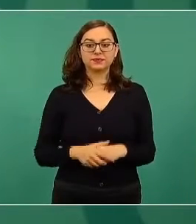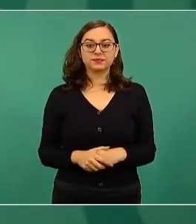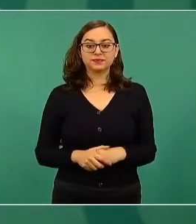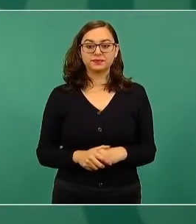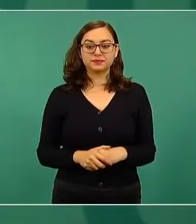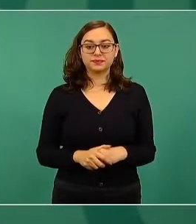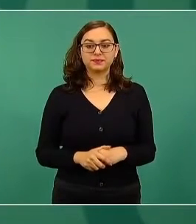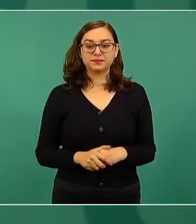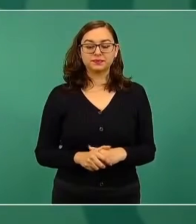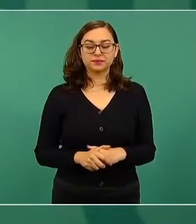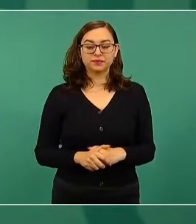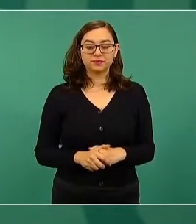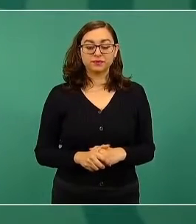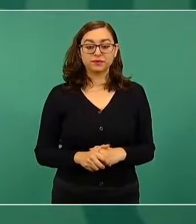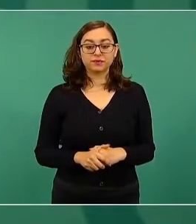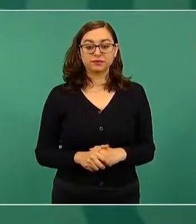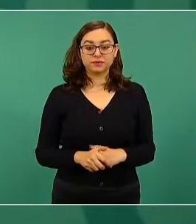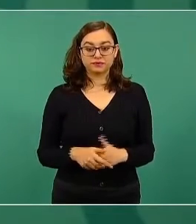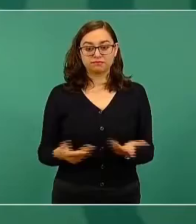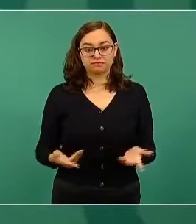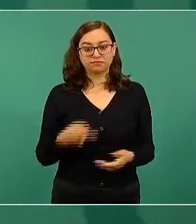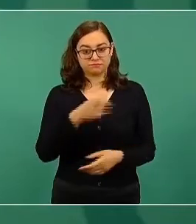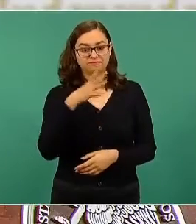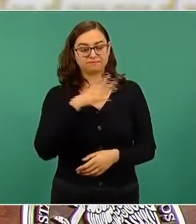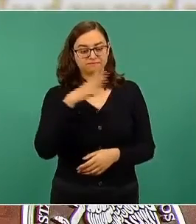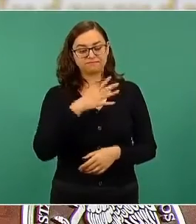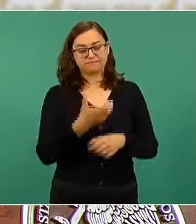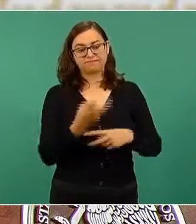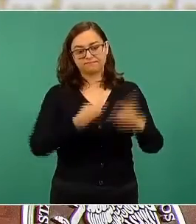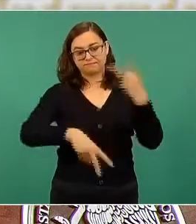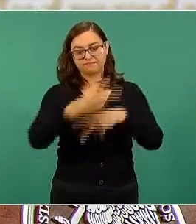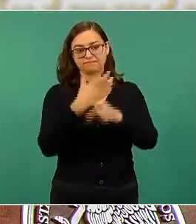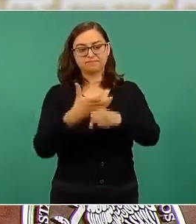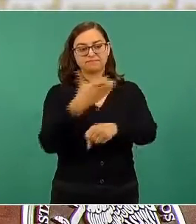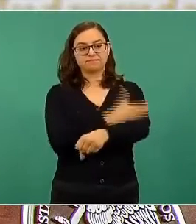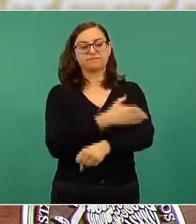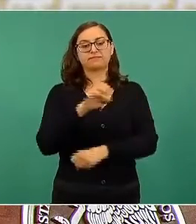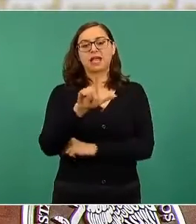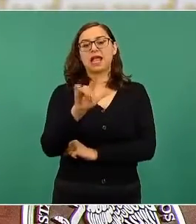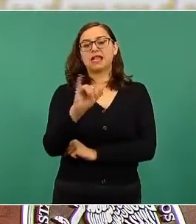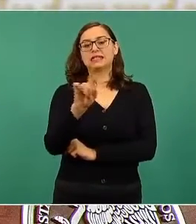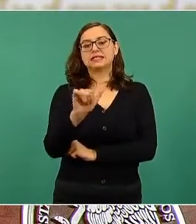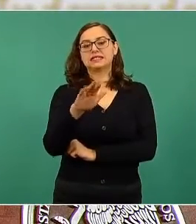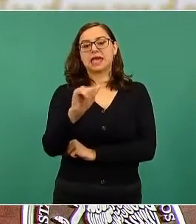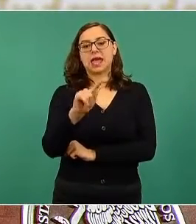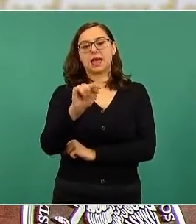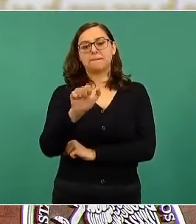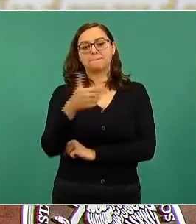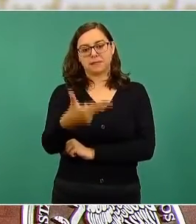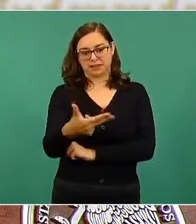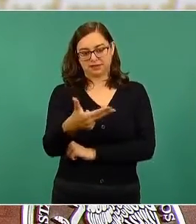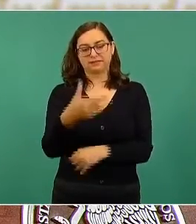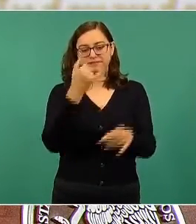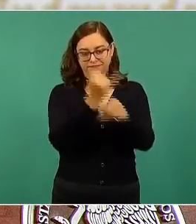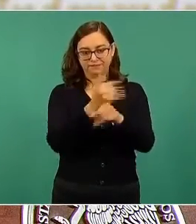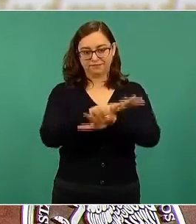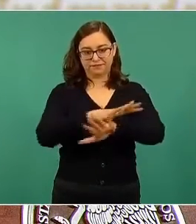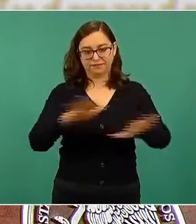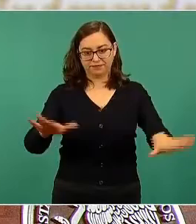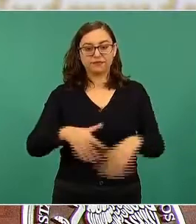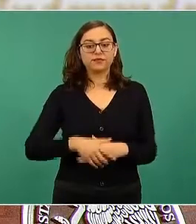y Elizabeth García Vilchitz nos va a informar sobre esto.